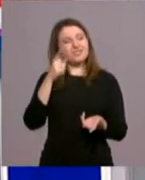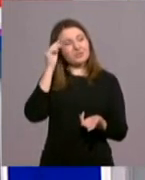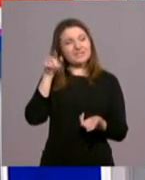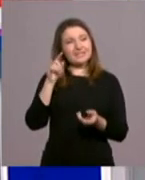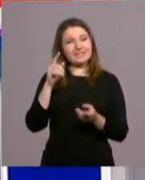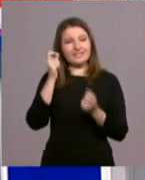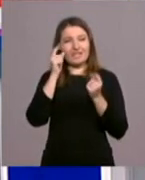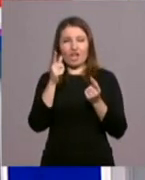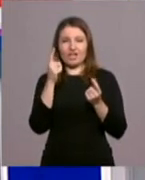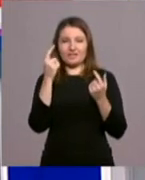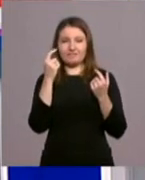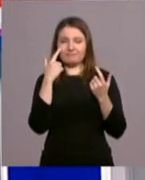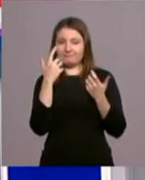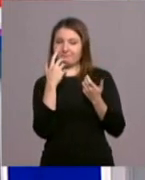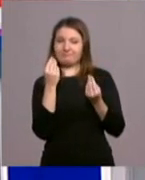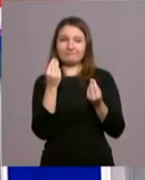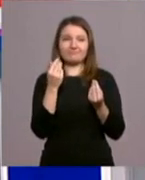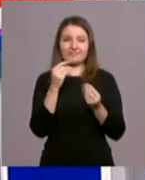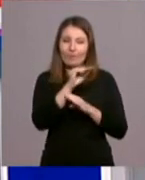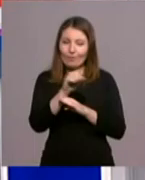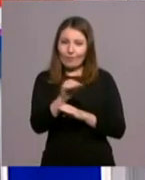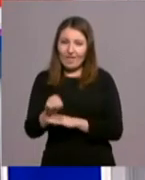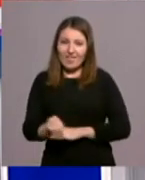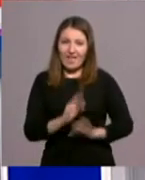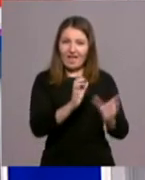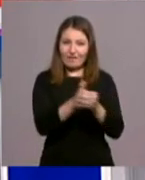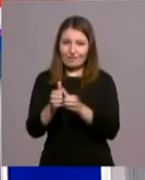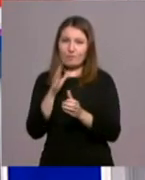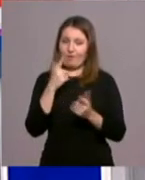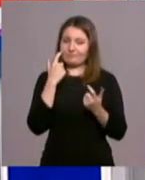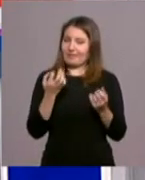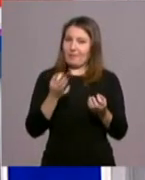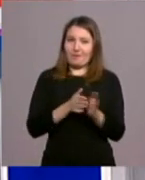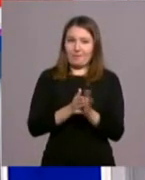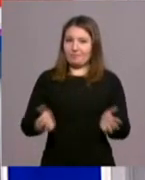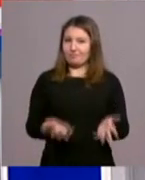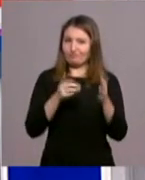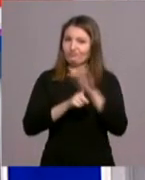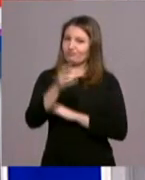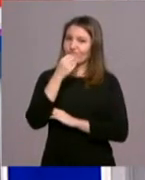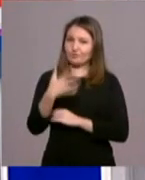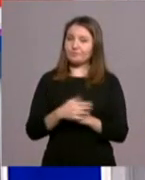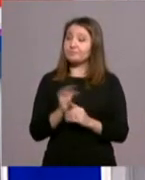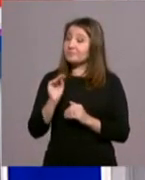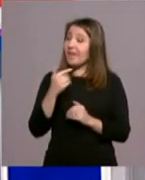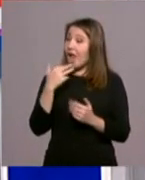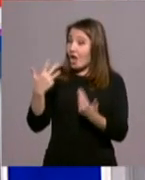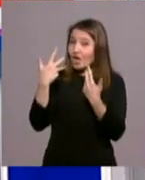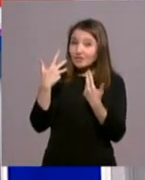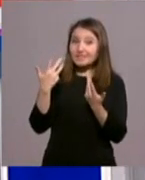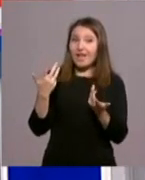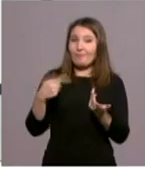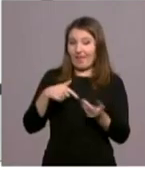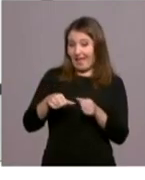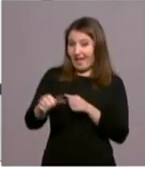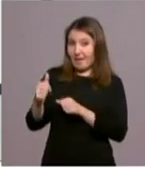hermandades porque ven que es algo que se tiene que potenciar y que da muchos frutos. Luis, ¿alguna recomendación para vivir la